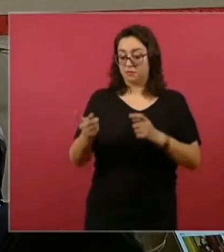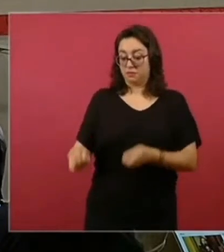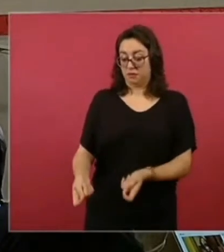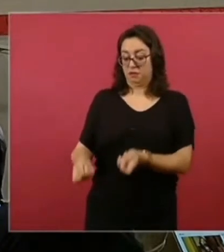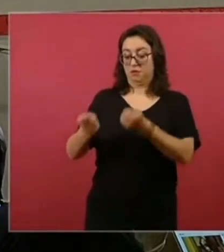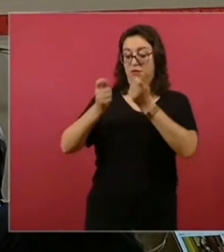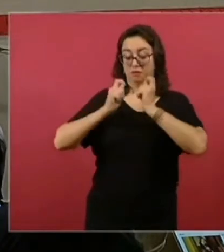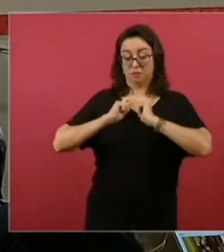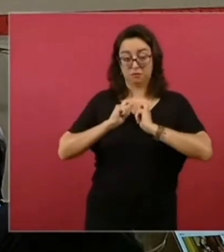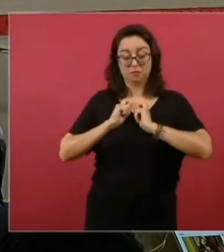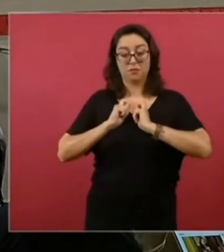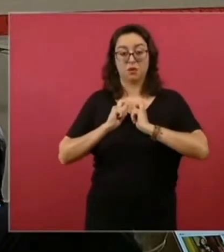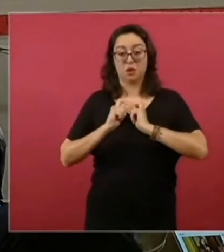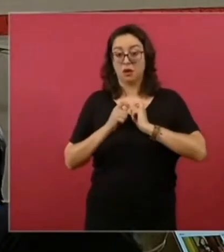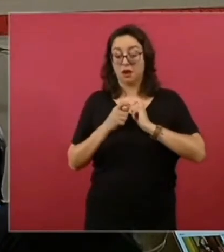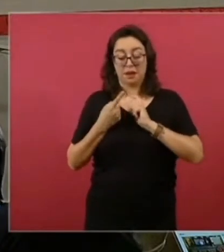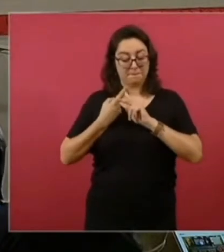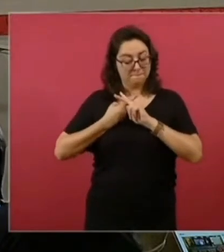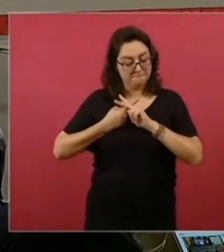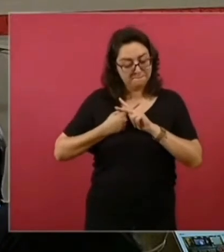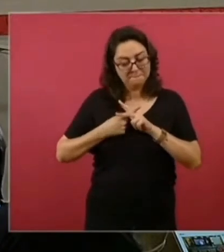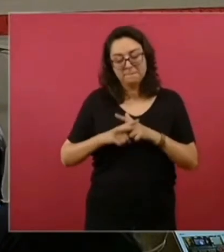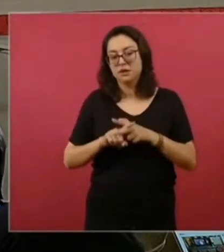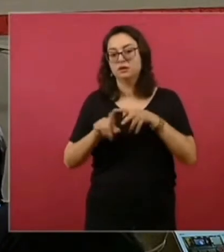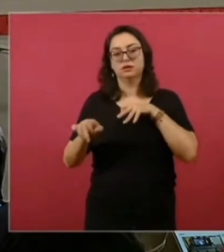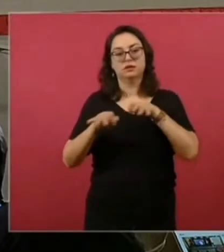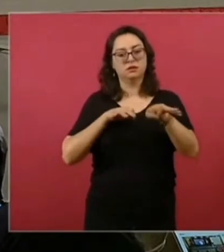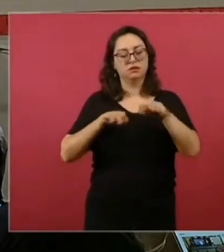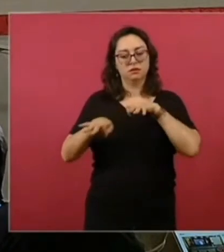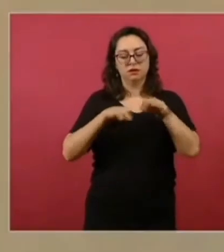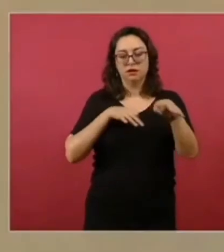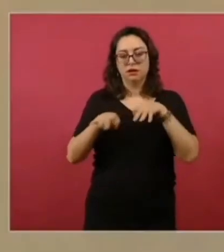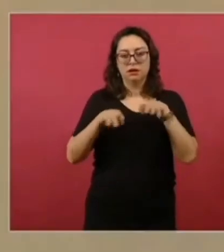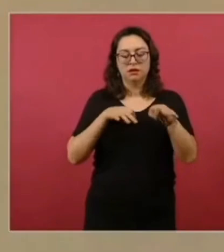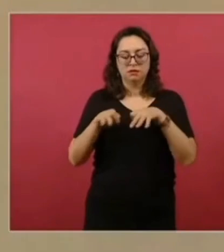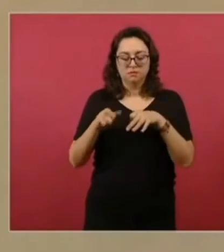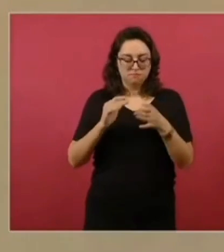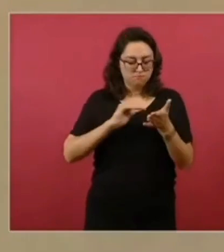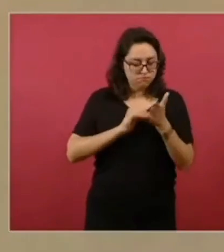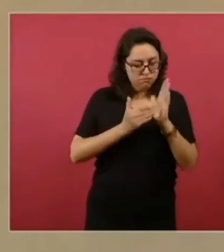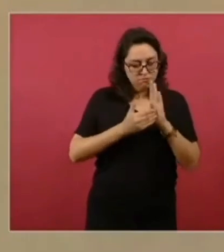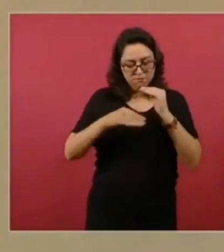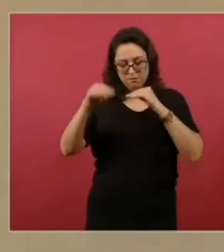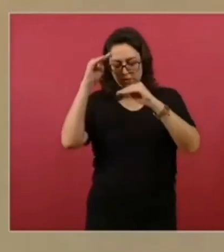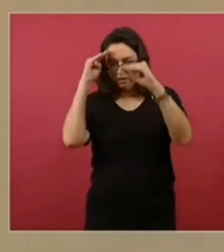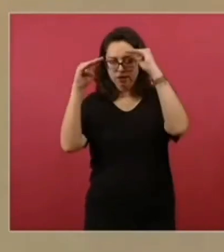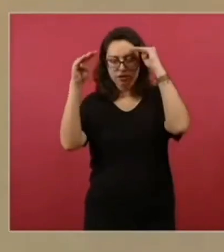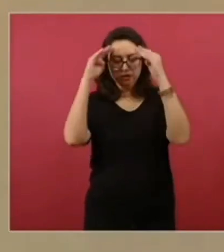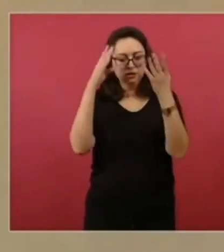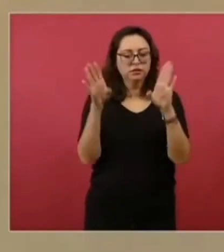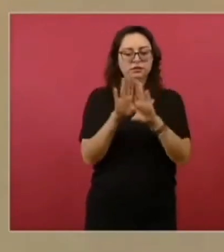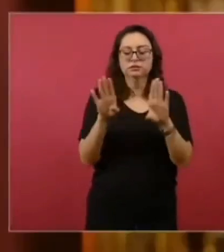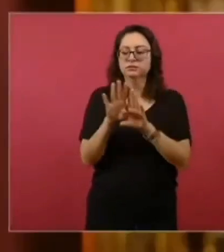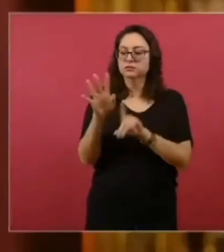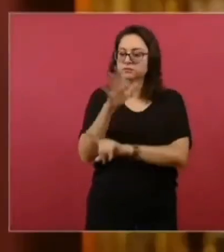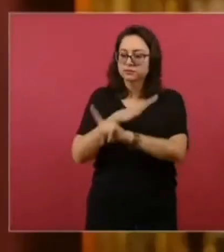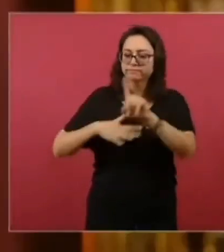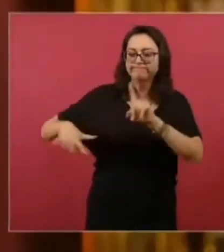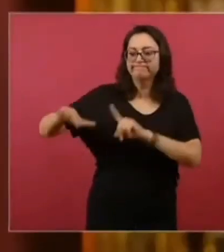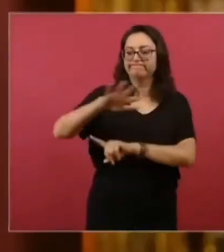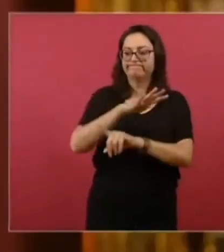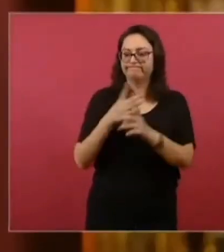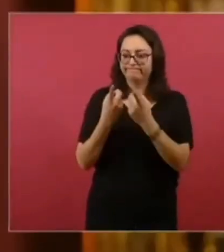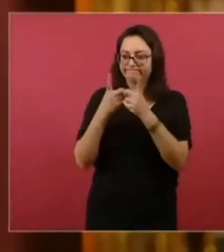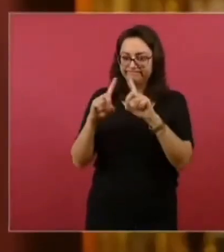llegamos a la Agencia Mexicana de Cooperación, es precisamente generar una estrategia de desarrollo a nivel